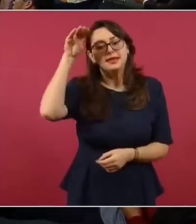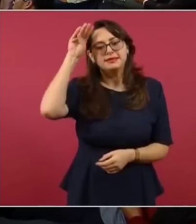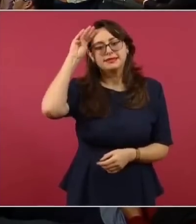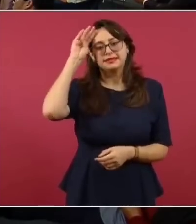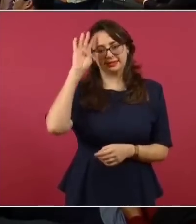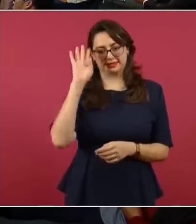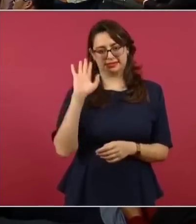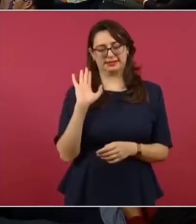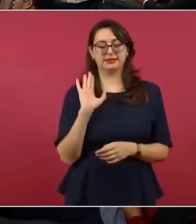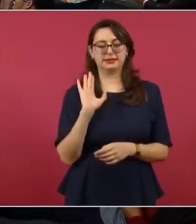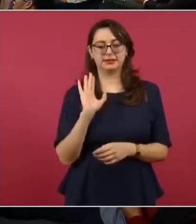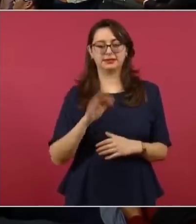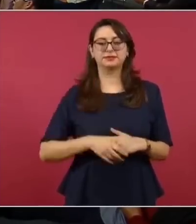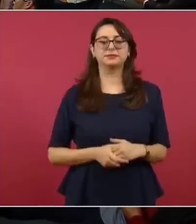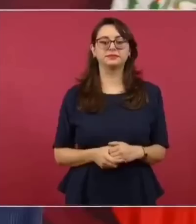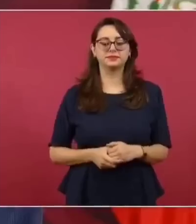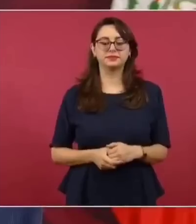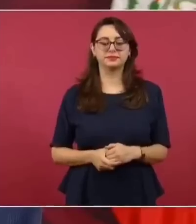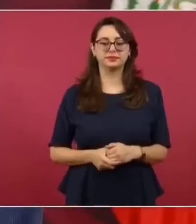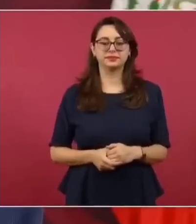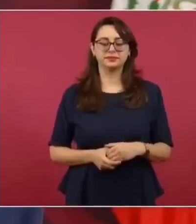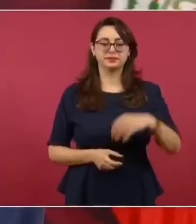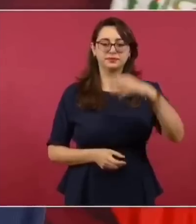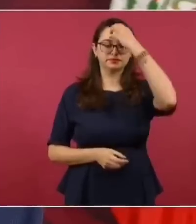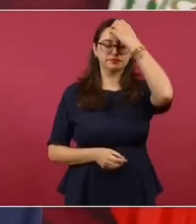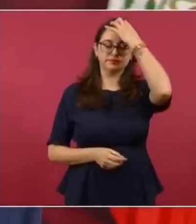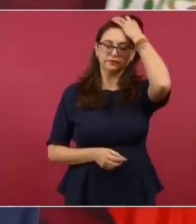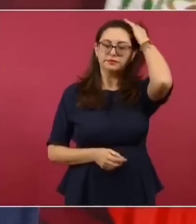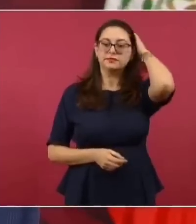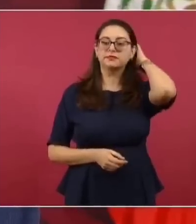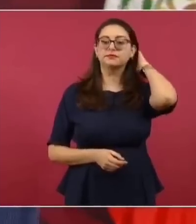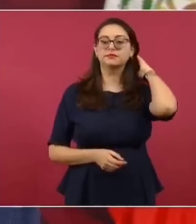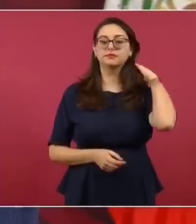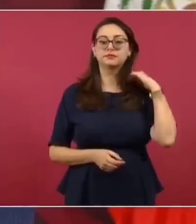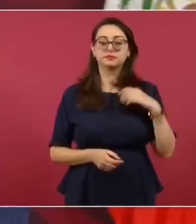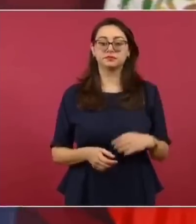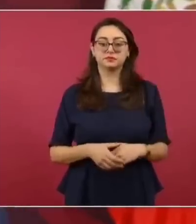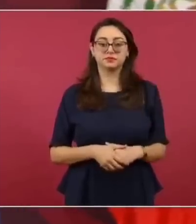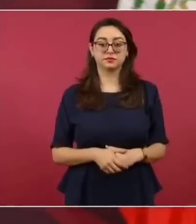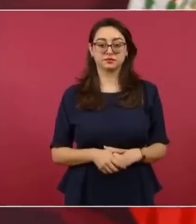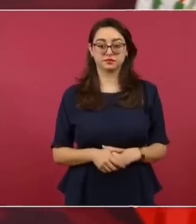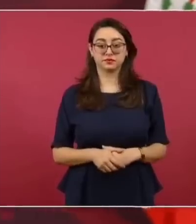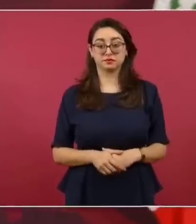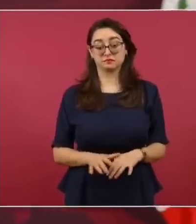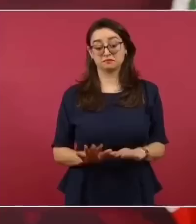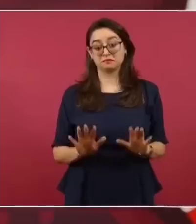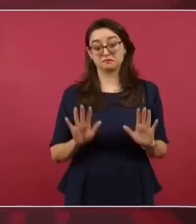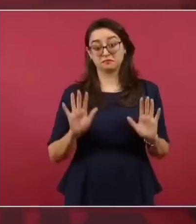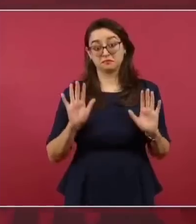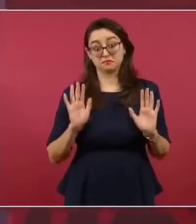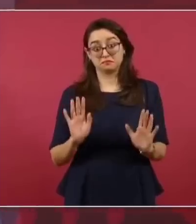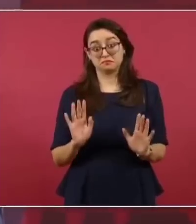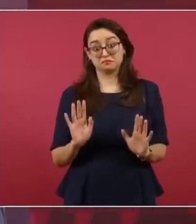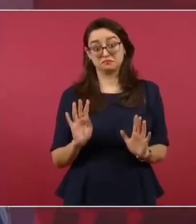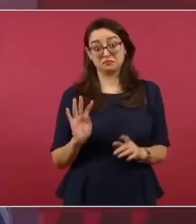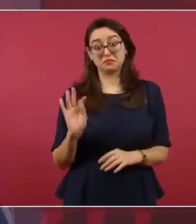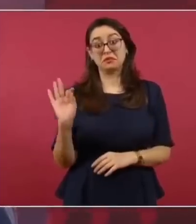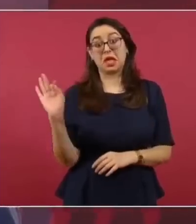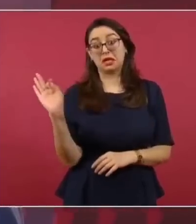Que empiece a ver, porque en una de esas el fentanilo está llegando por Florida,